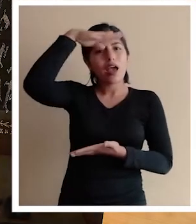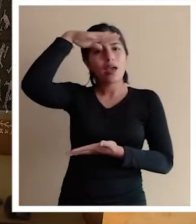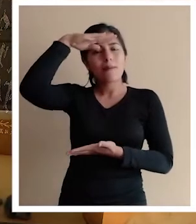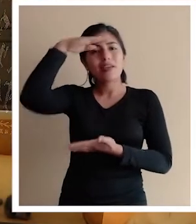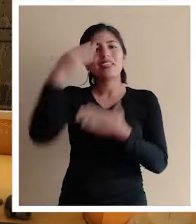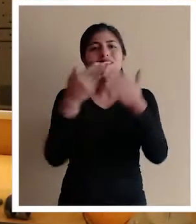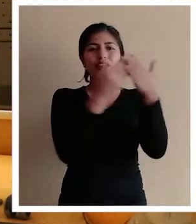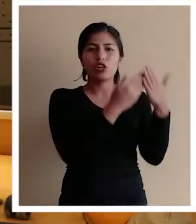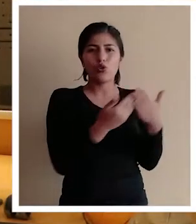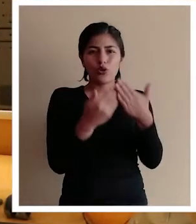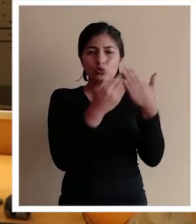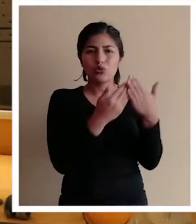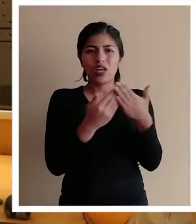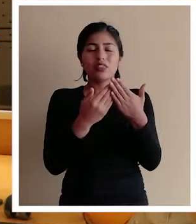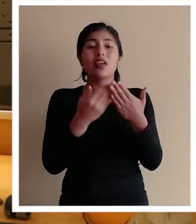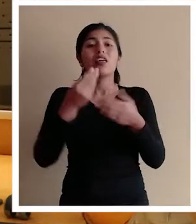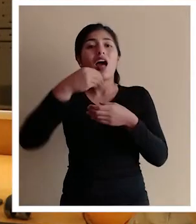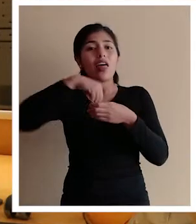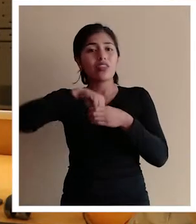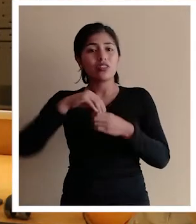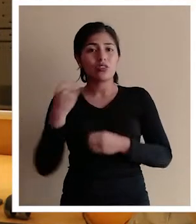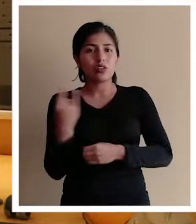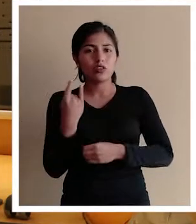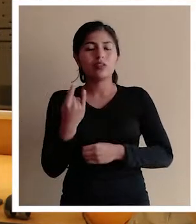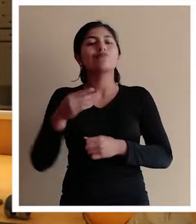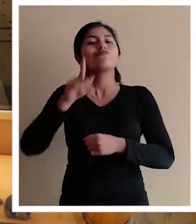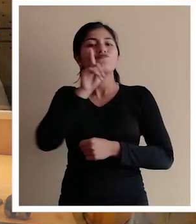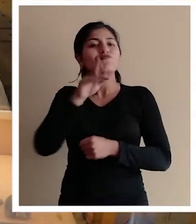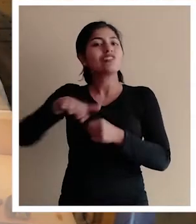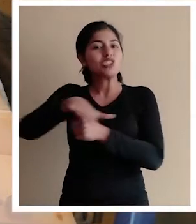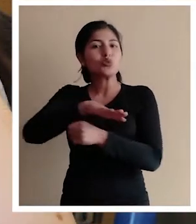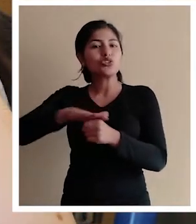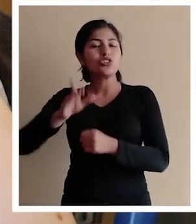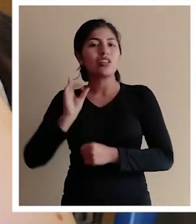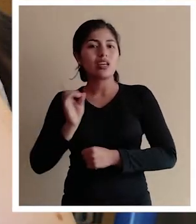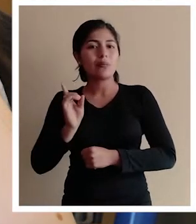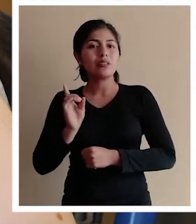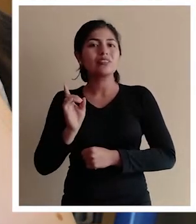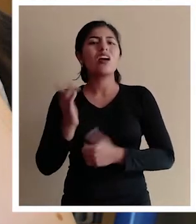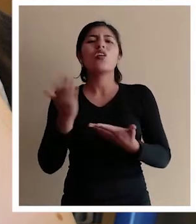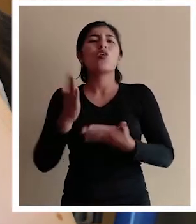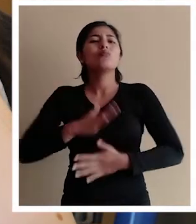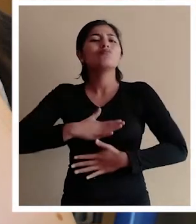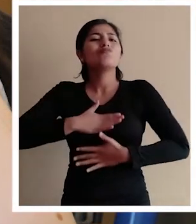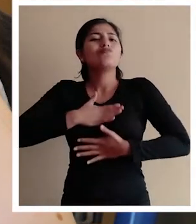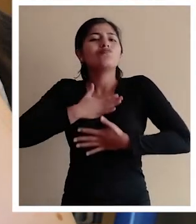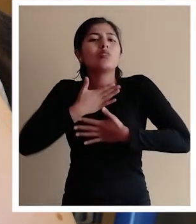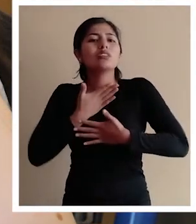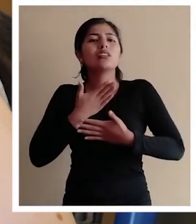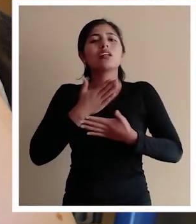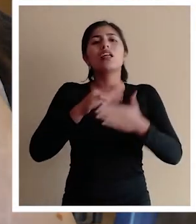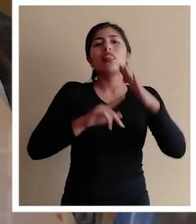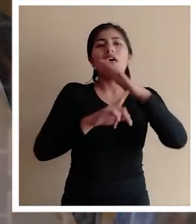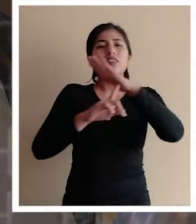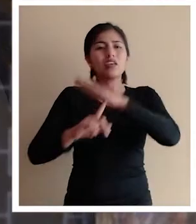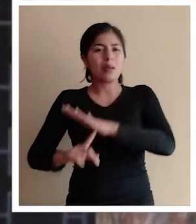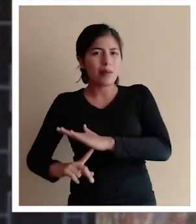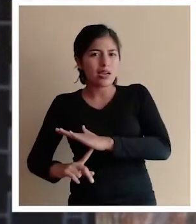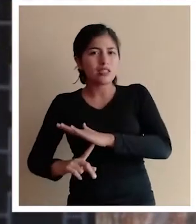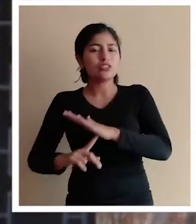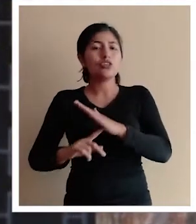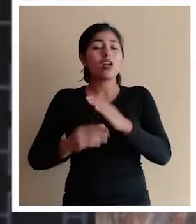experiencia universitaria de los y las estudiantes en situación de discapacidad, acerca de su percepción ante todo tipo de